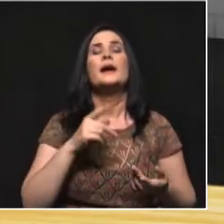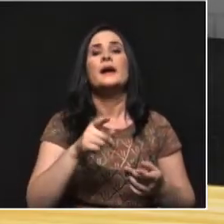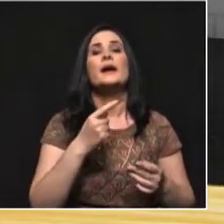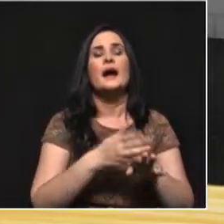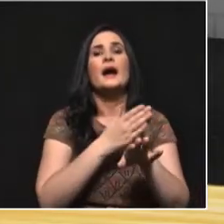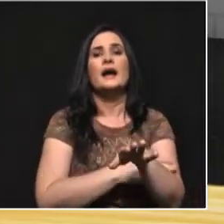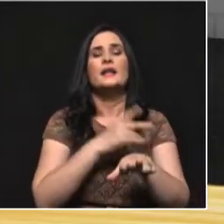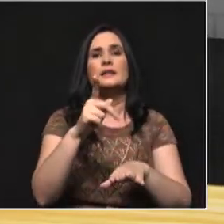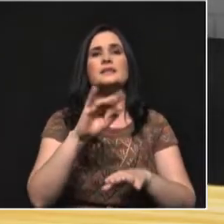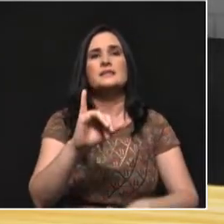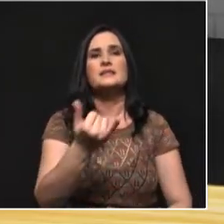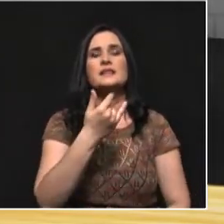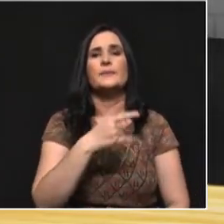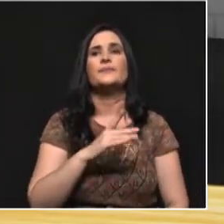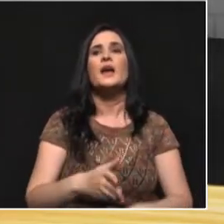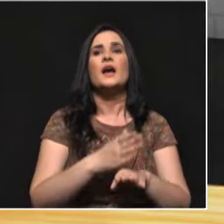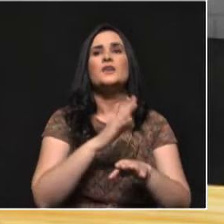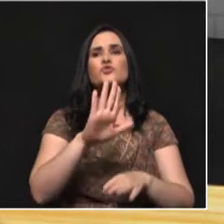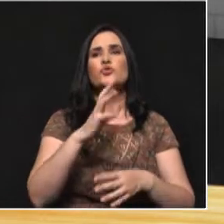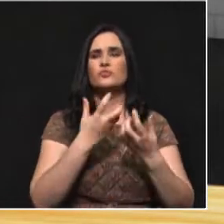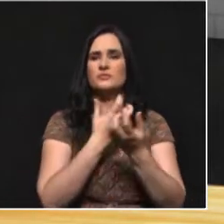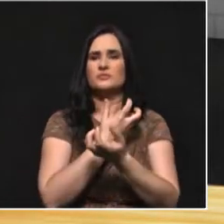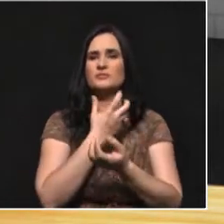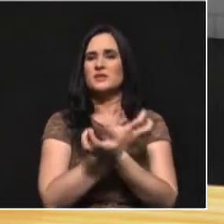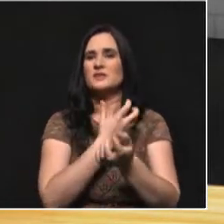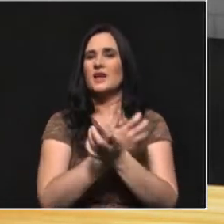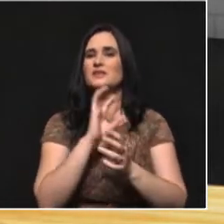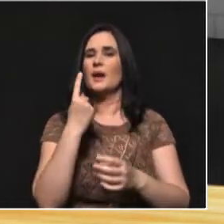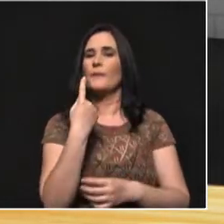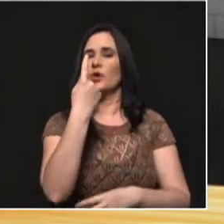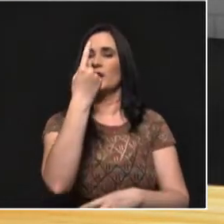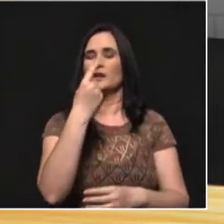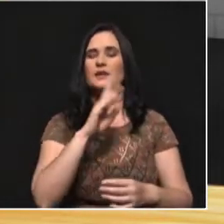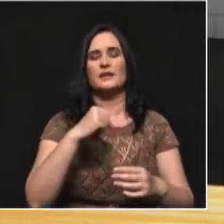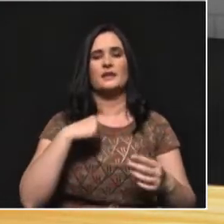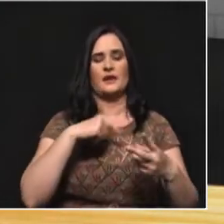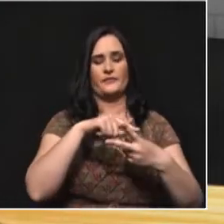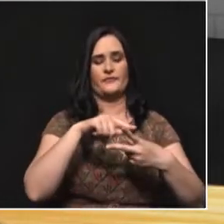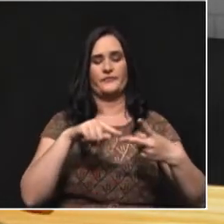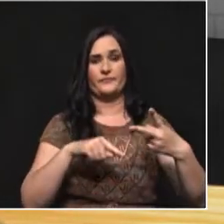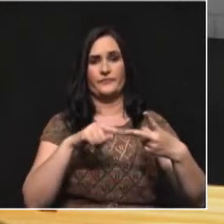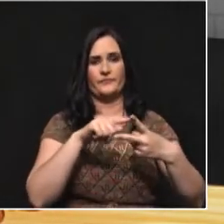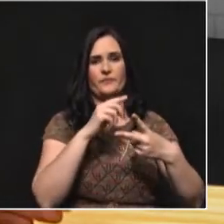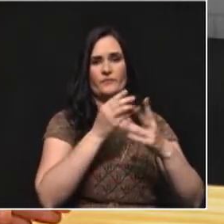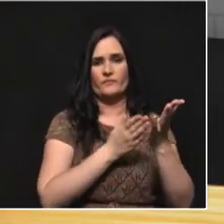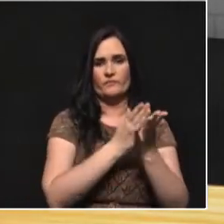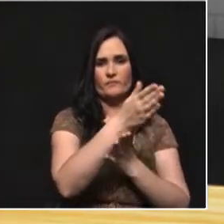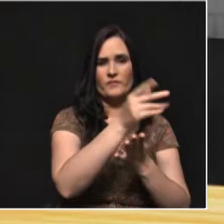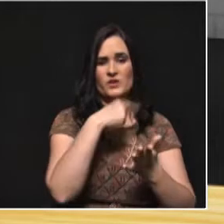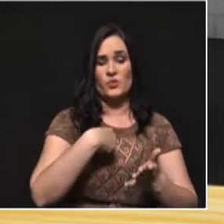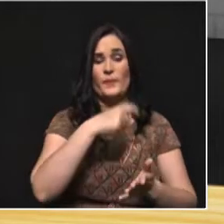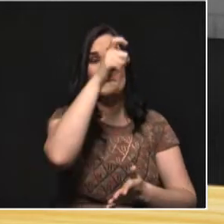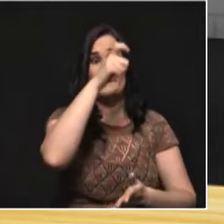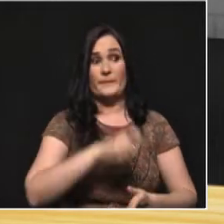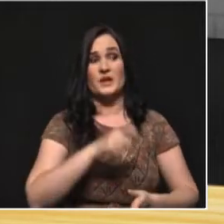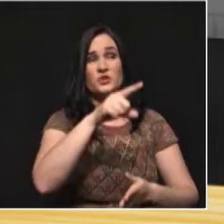menciona, en la ciencia política lo estudiamos desde dos dimensiones. Sí, señor. La cultura política del ciudadano hacia